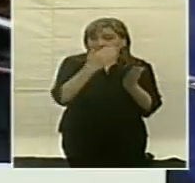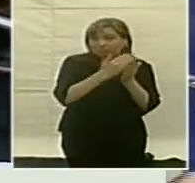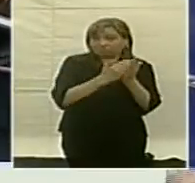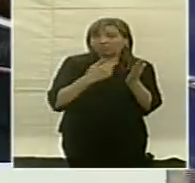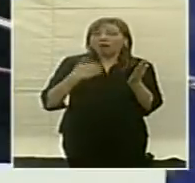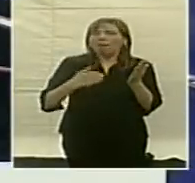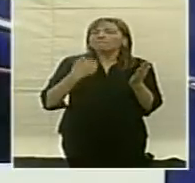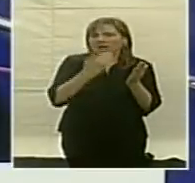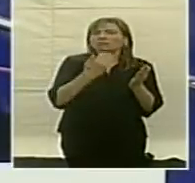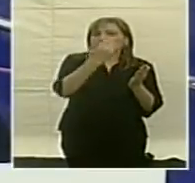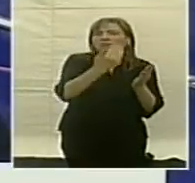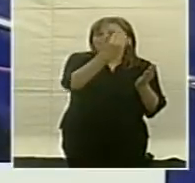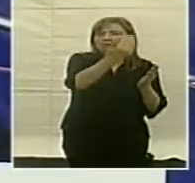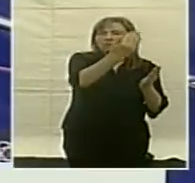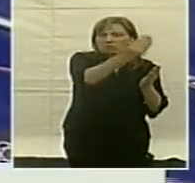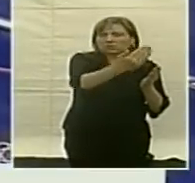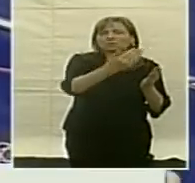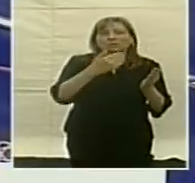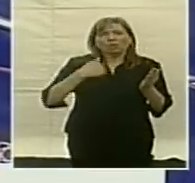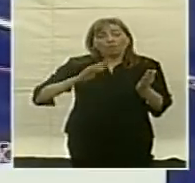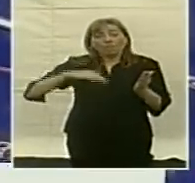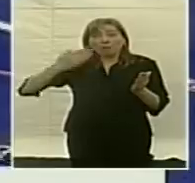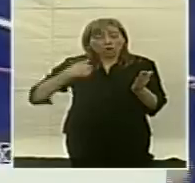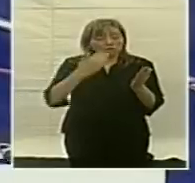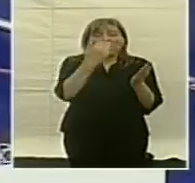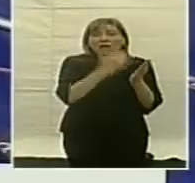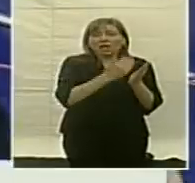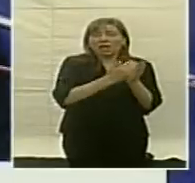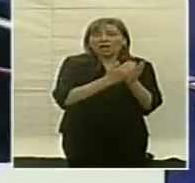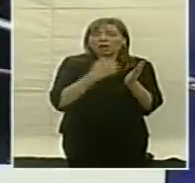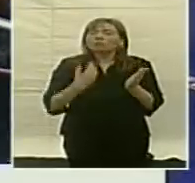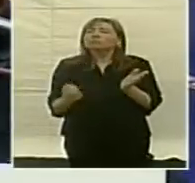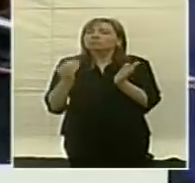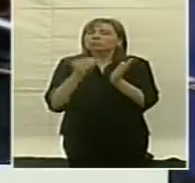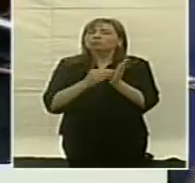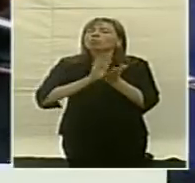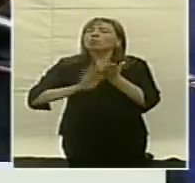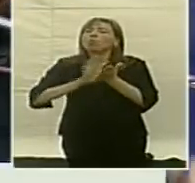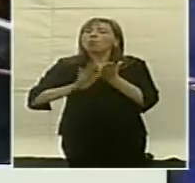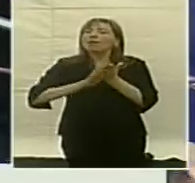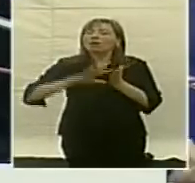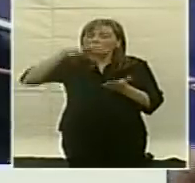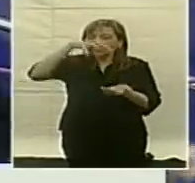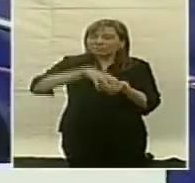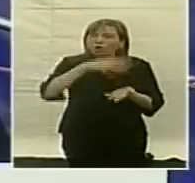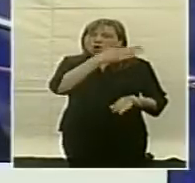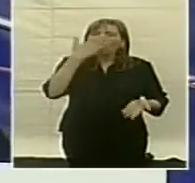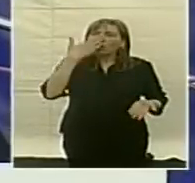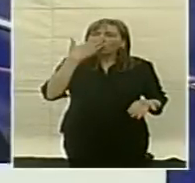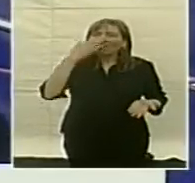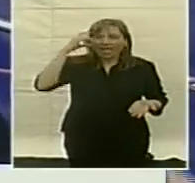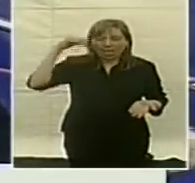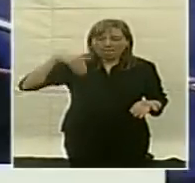tienen que ser la puesta en marcha del alargamiento de vida de Embalse de Río Tercero,